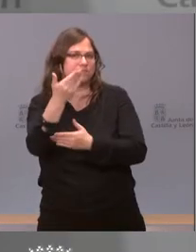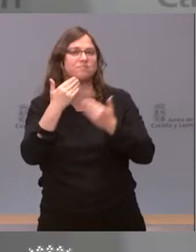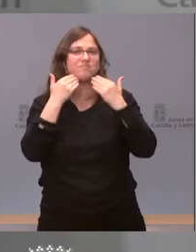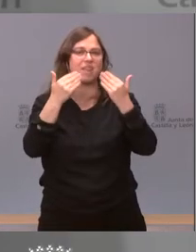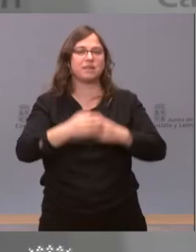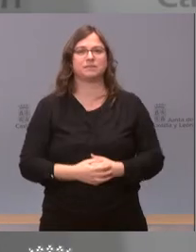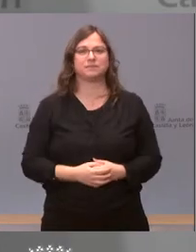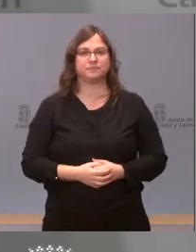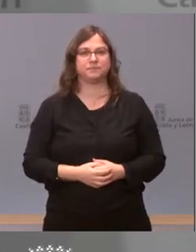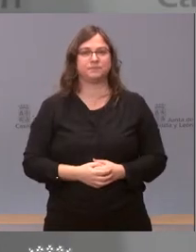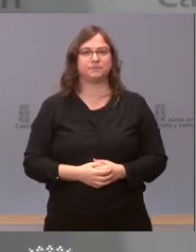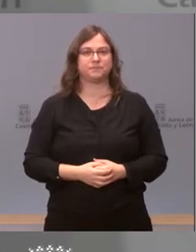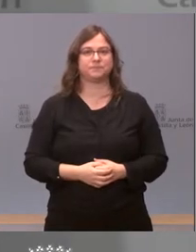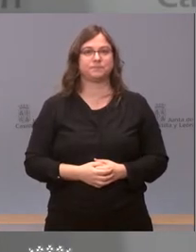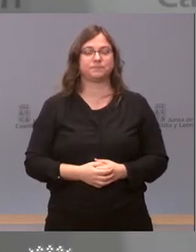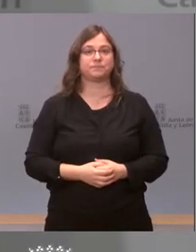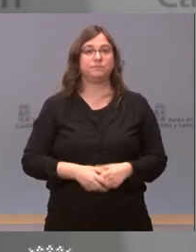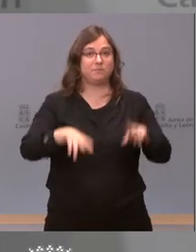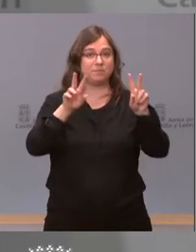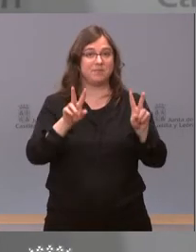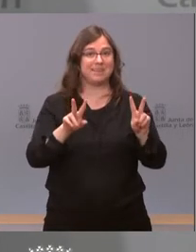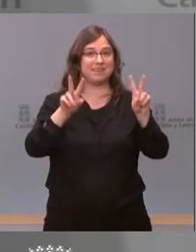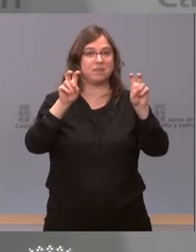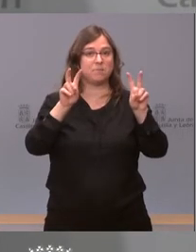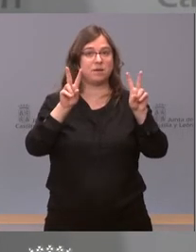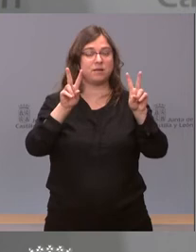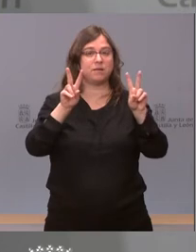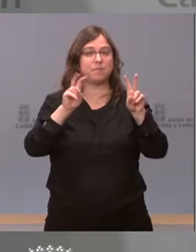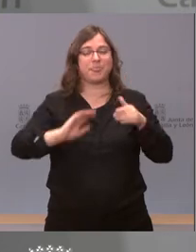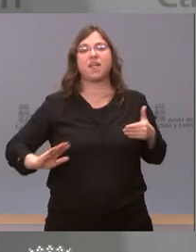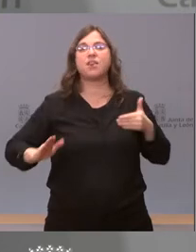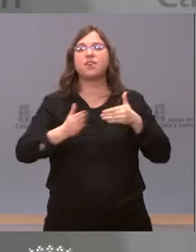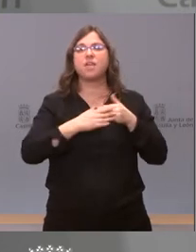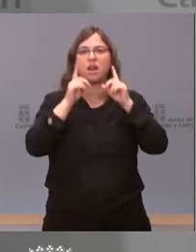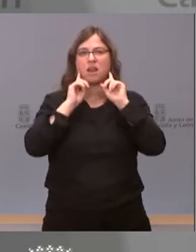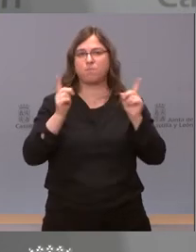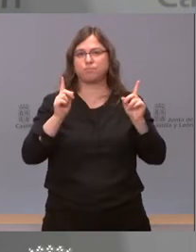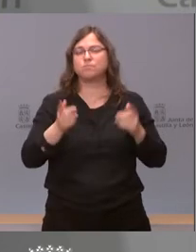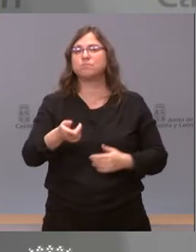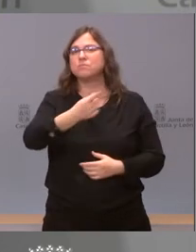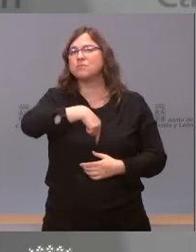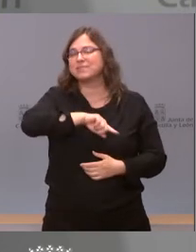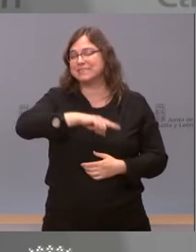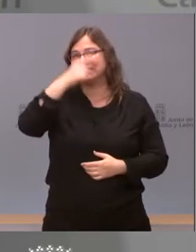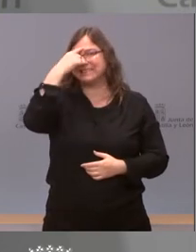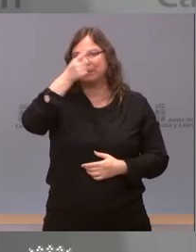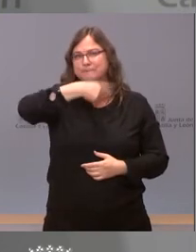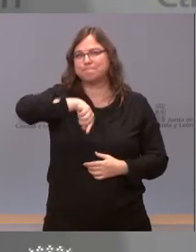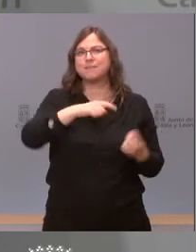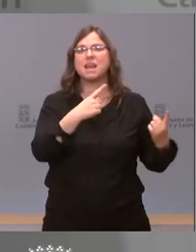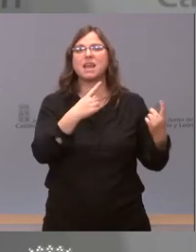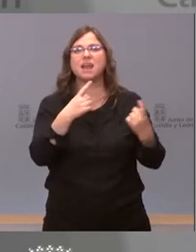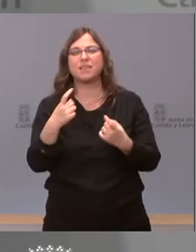Bien, sobre el asunto del cierre cautelar, como sabe, necesitamos cambiar la